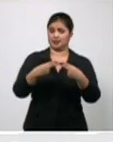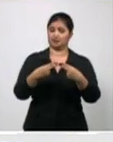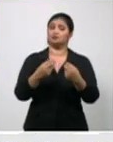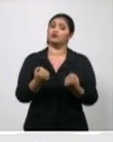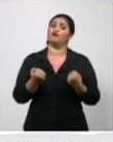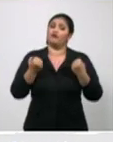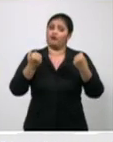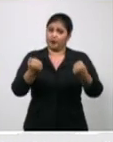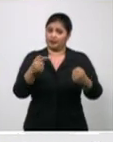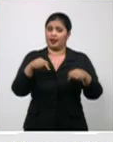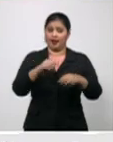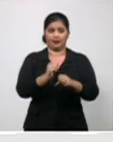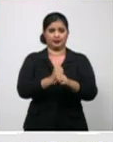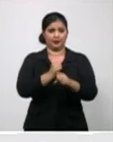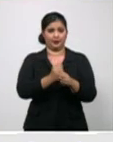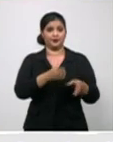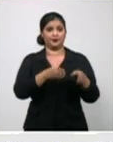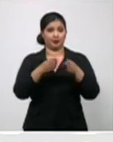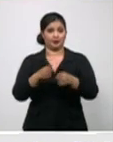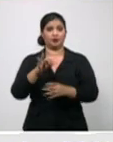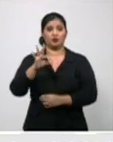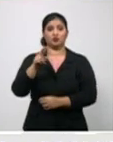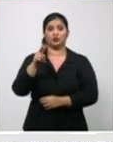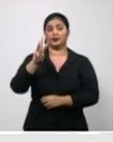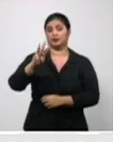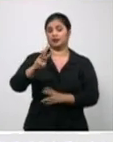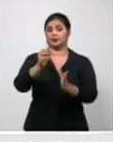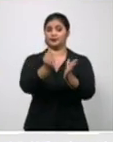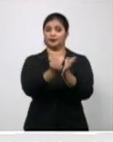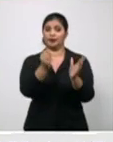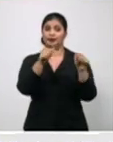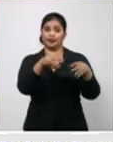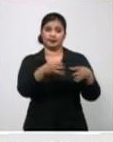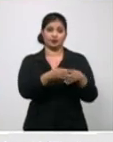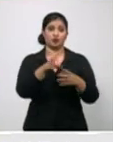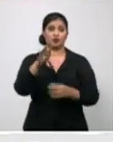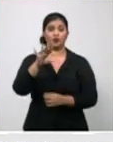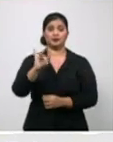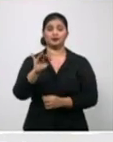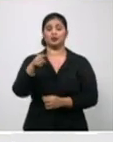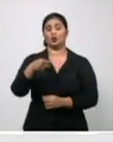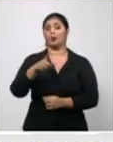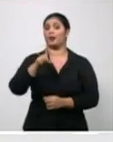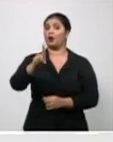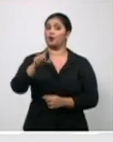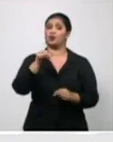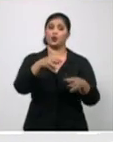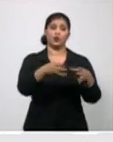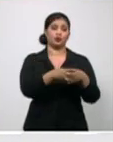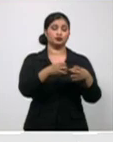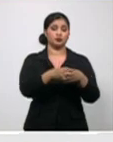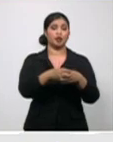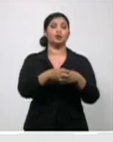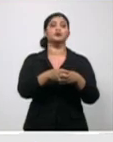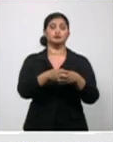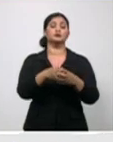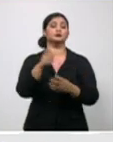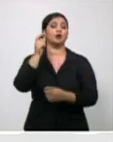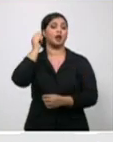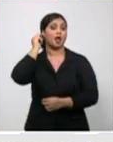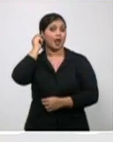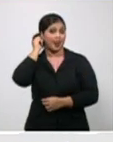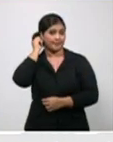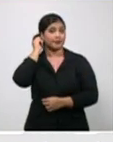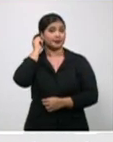De los 823 casos diagnosticados, el 47,1% del sexo femenino, en el